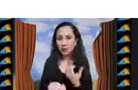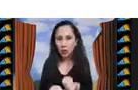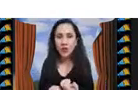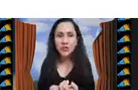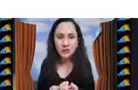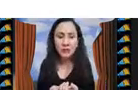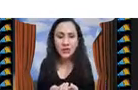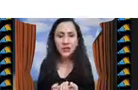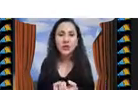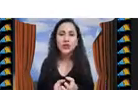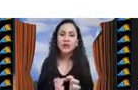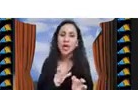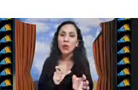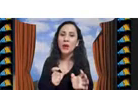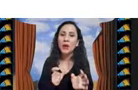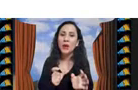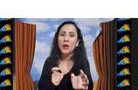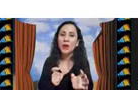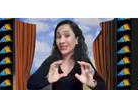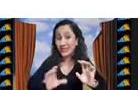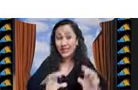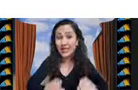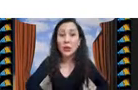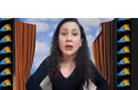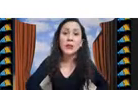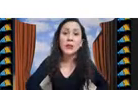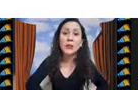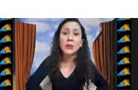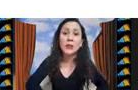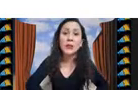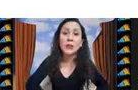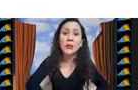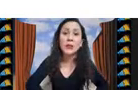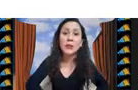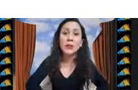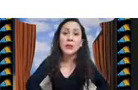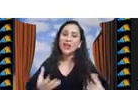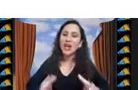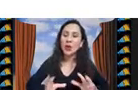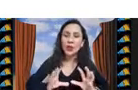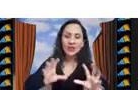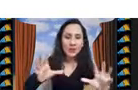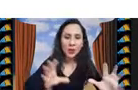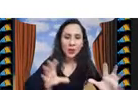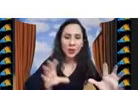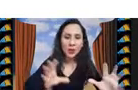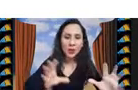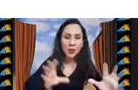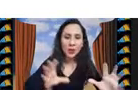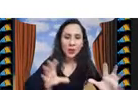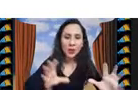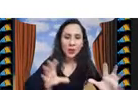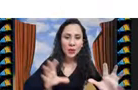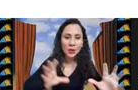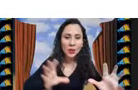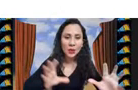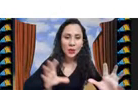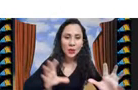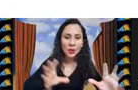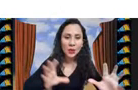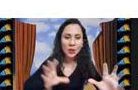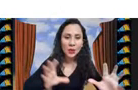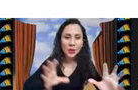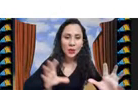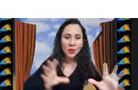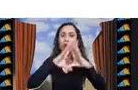combinatorios también donde tengo variables discretas como habíamos visto y donde como en este problema de empacado de objetos en